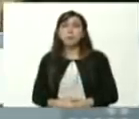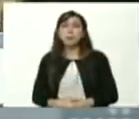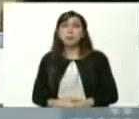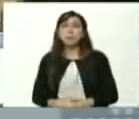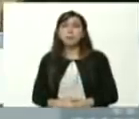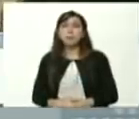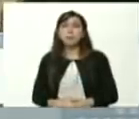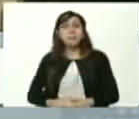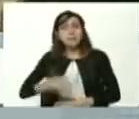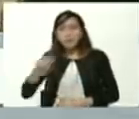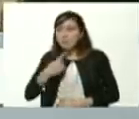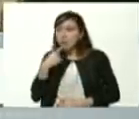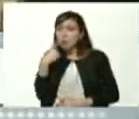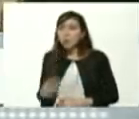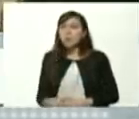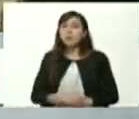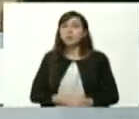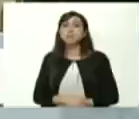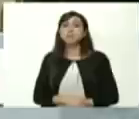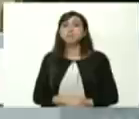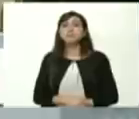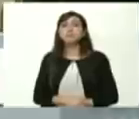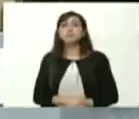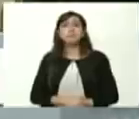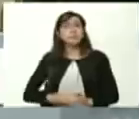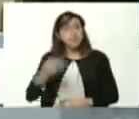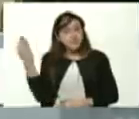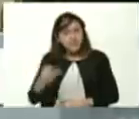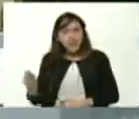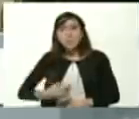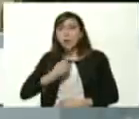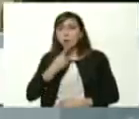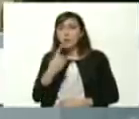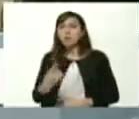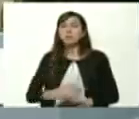siempre lo he dicho siempre lo he dicho